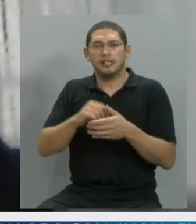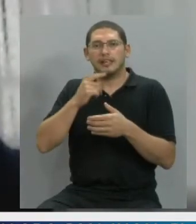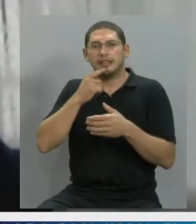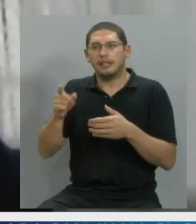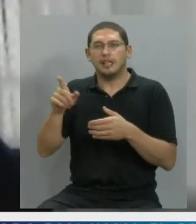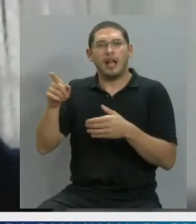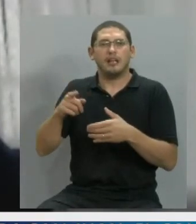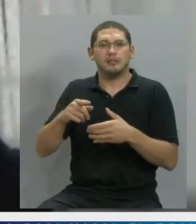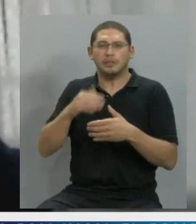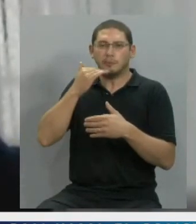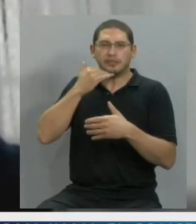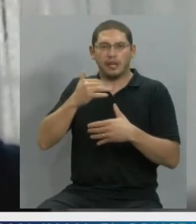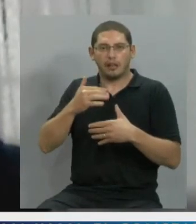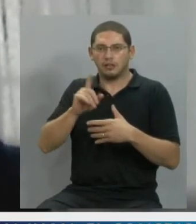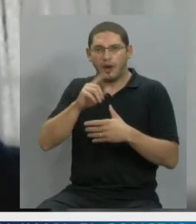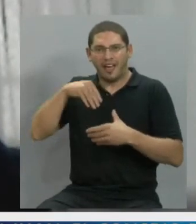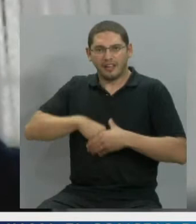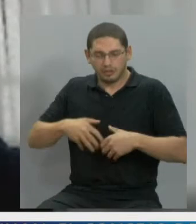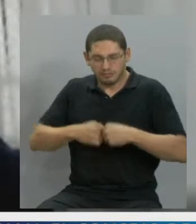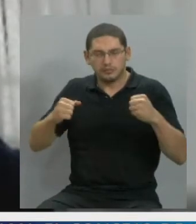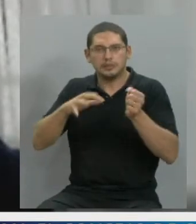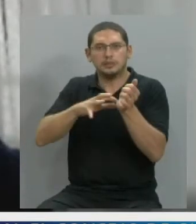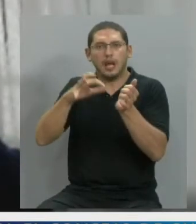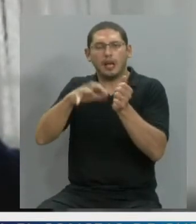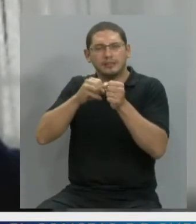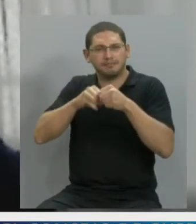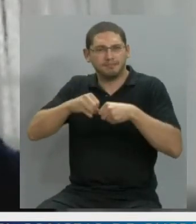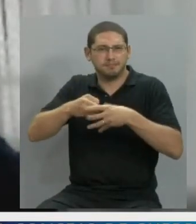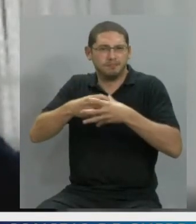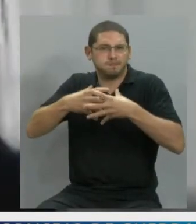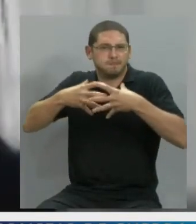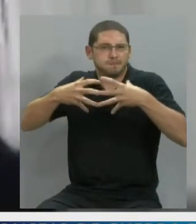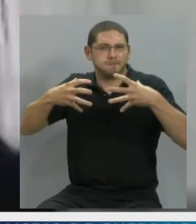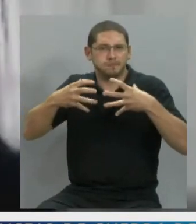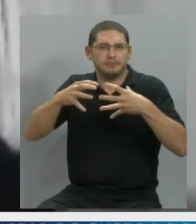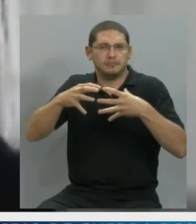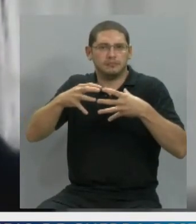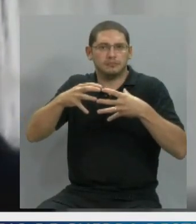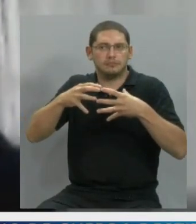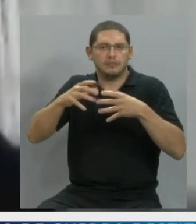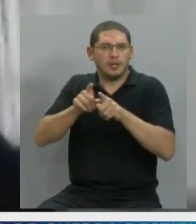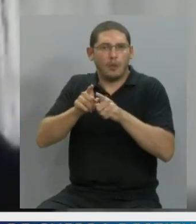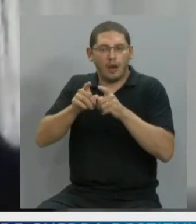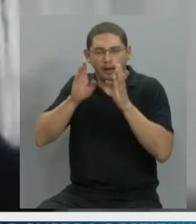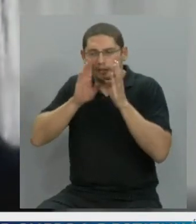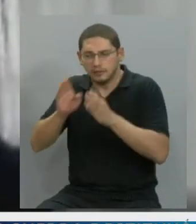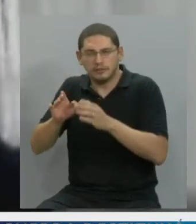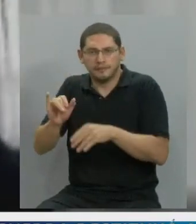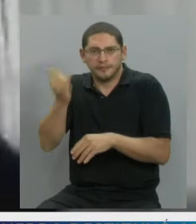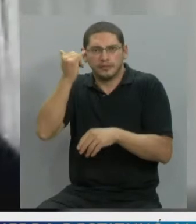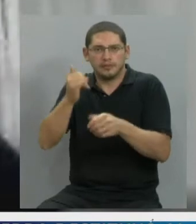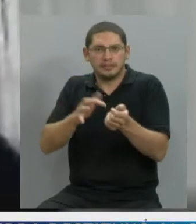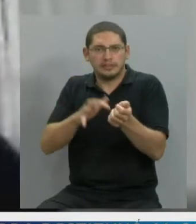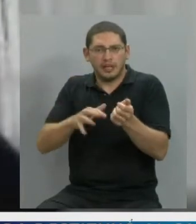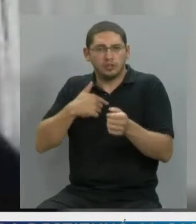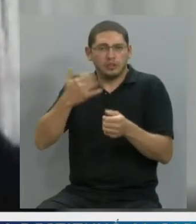una hemorragia terrible, que era normal, que era normal, no, no era normal. Si le hubieran prestado atención a esa gran hemorragia, yo tuve tres